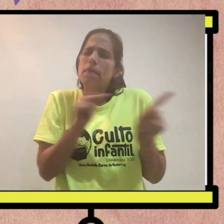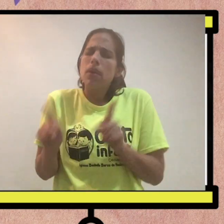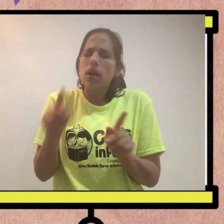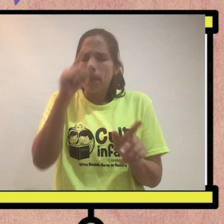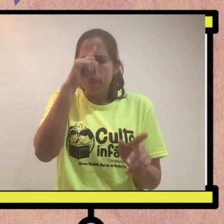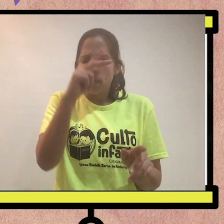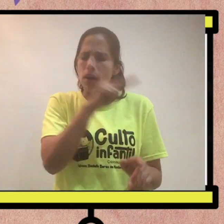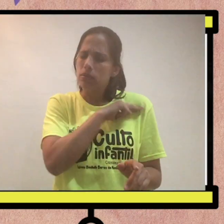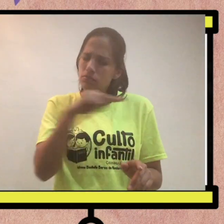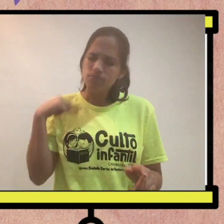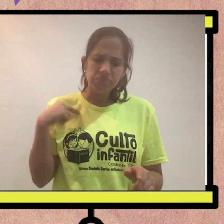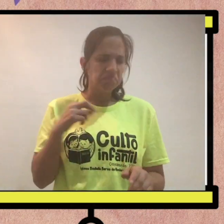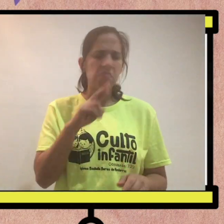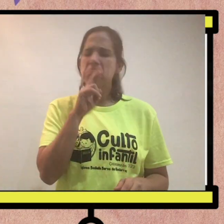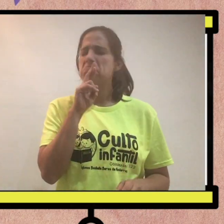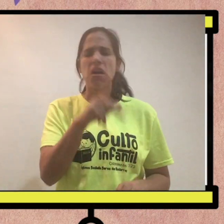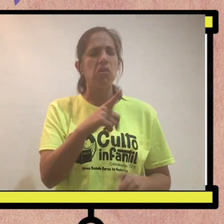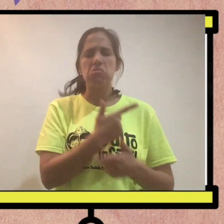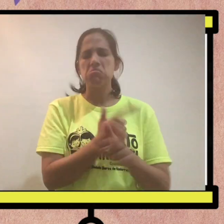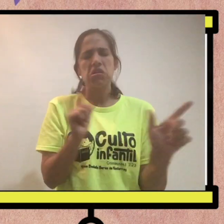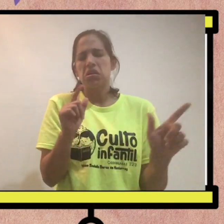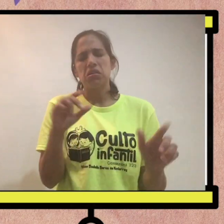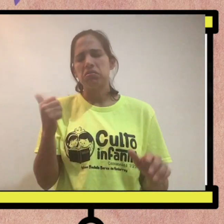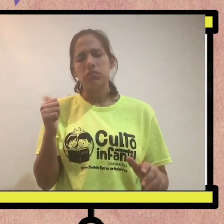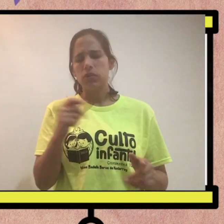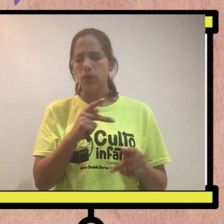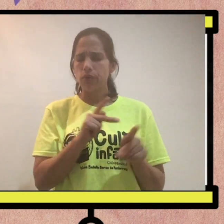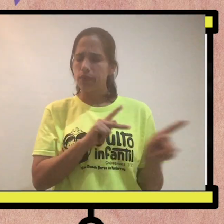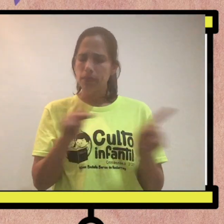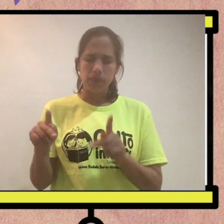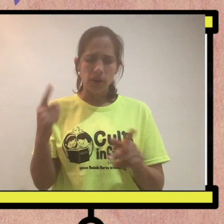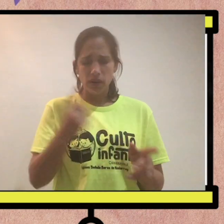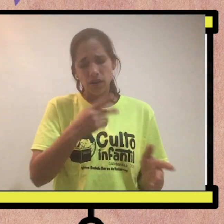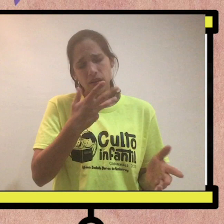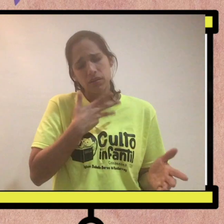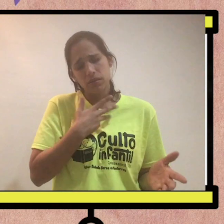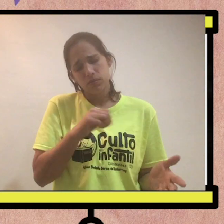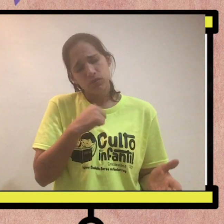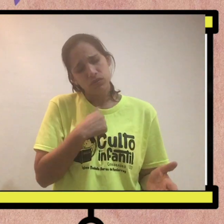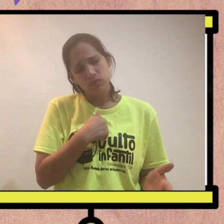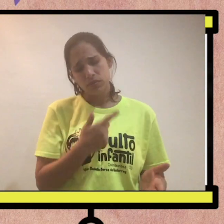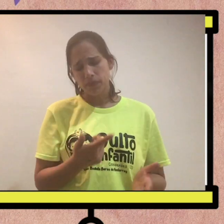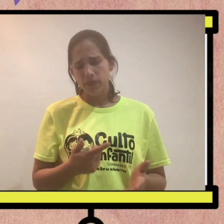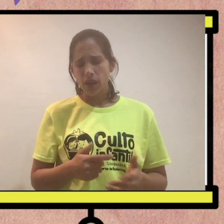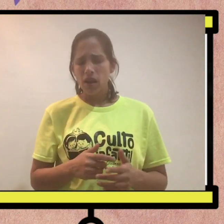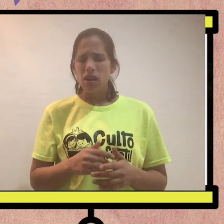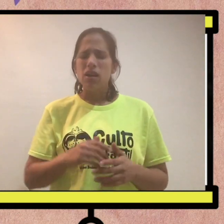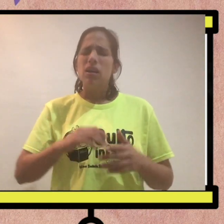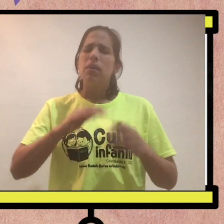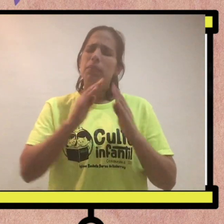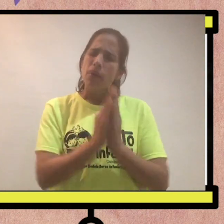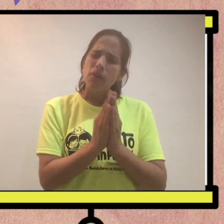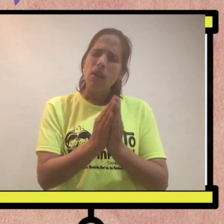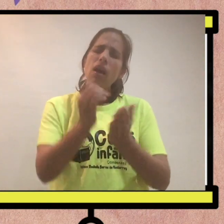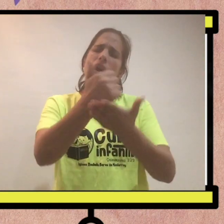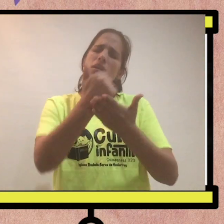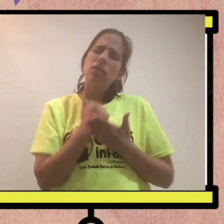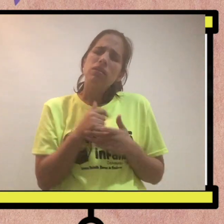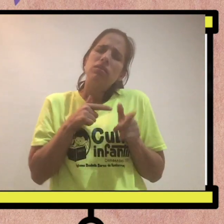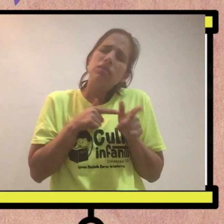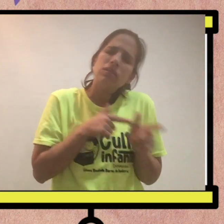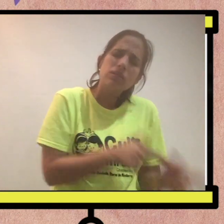planes para nuestra vida son mejor que cualquier otro plan que nosotros pudiéramos tener. Por favor,